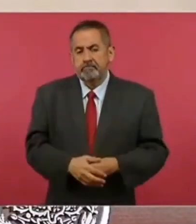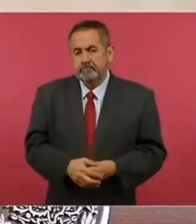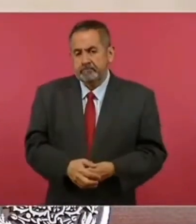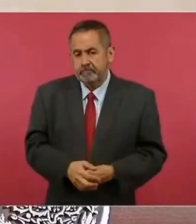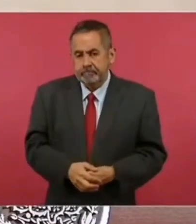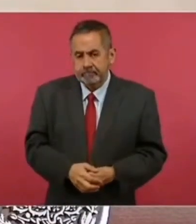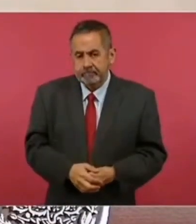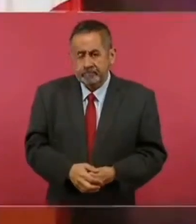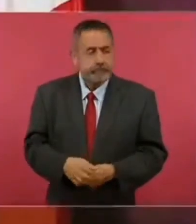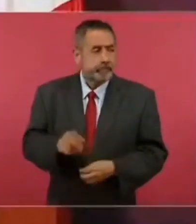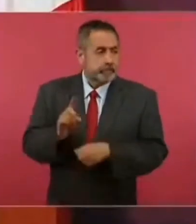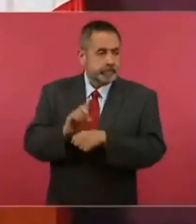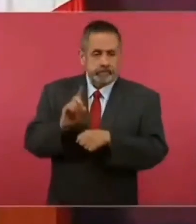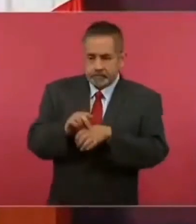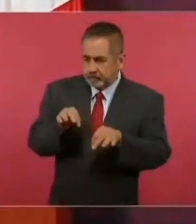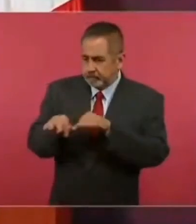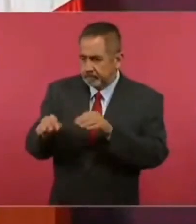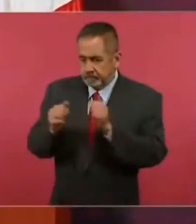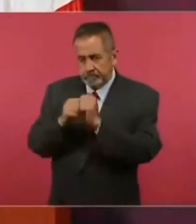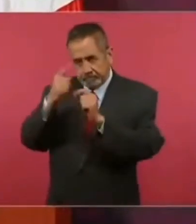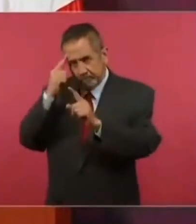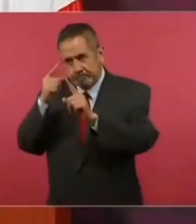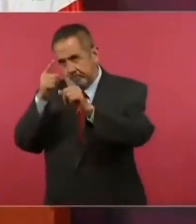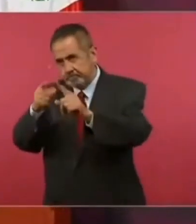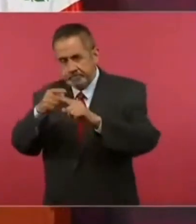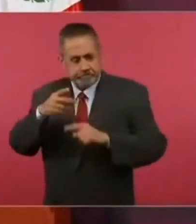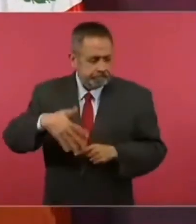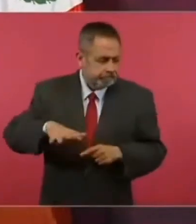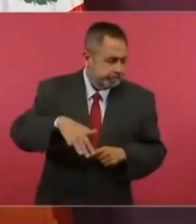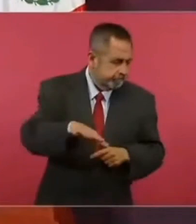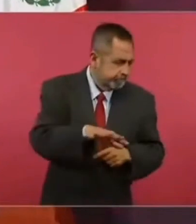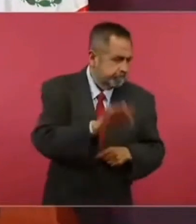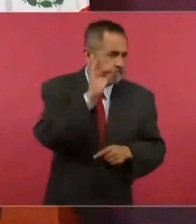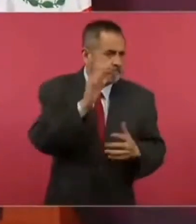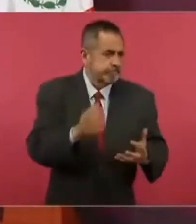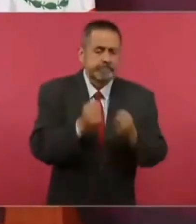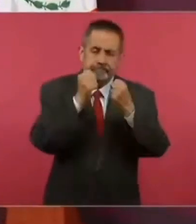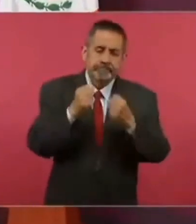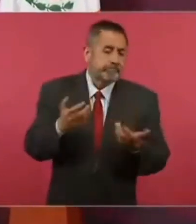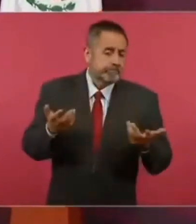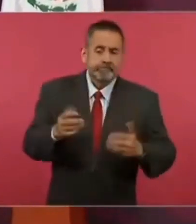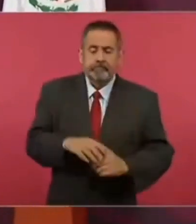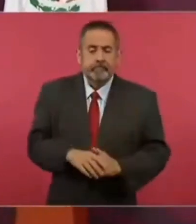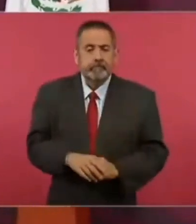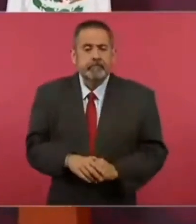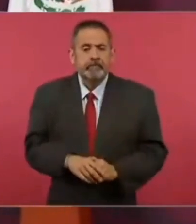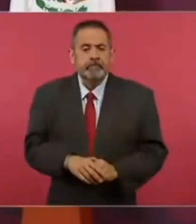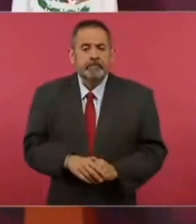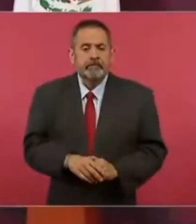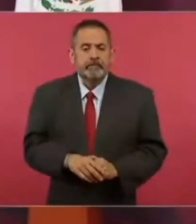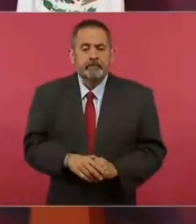estamos trabajando con este propósito no